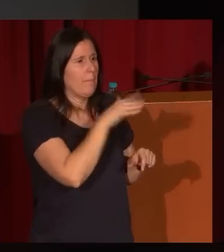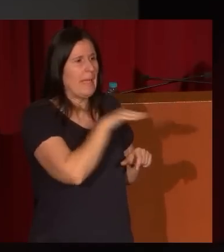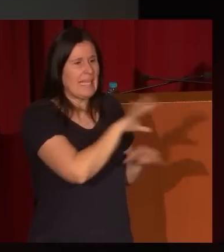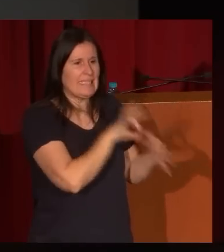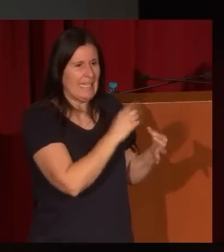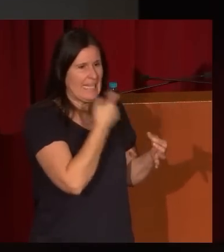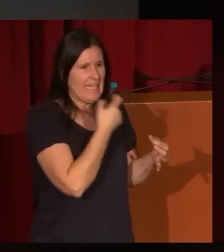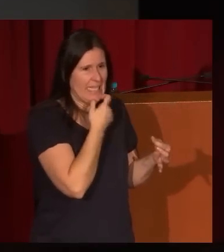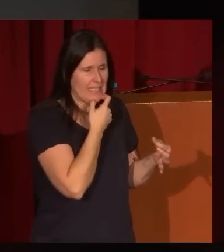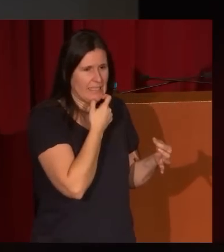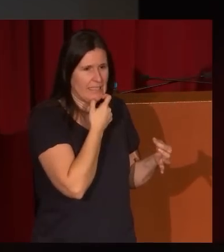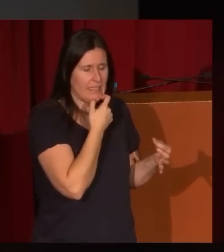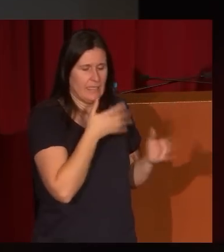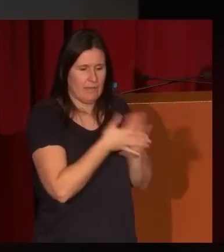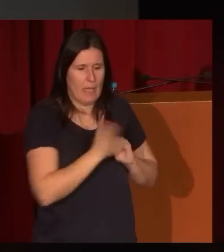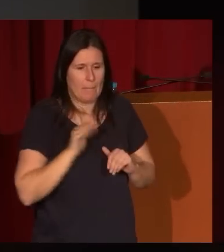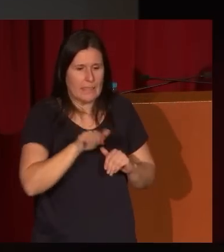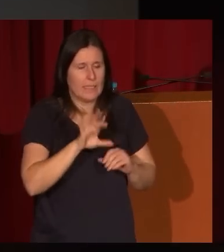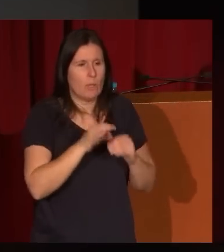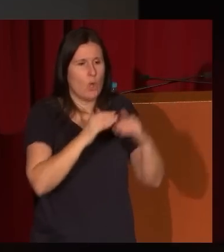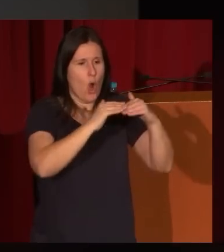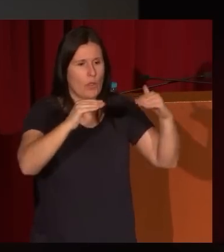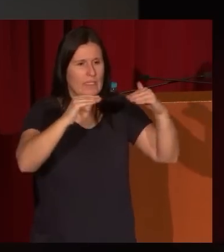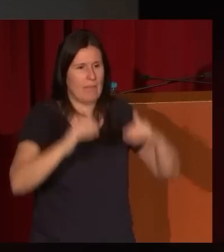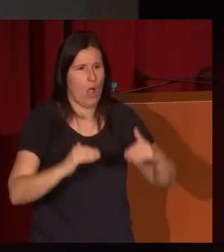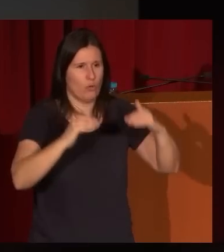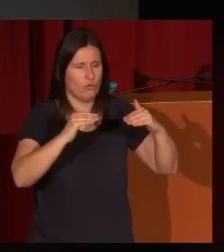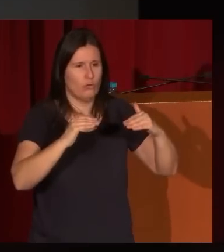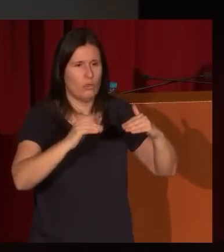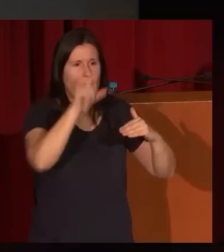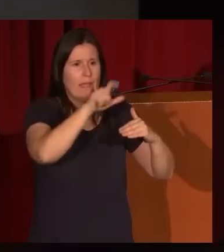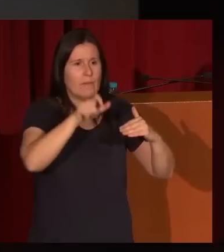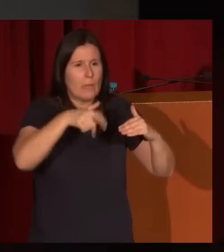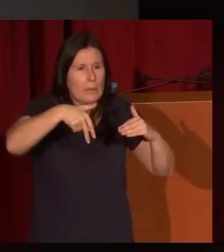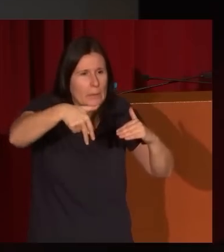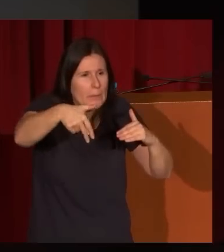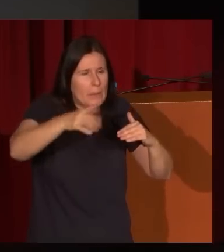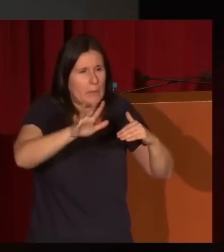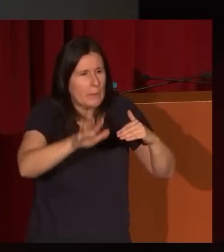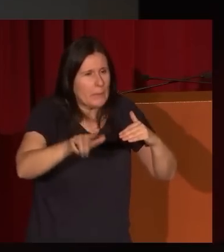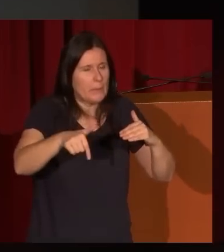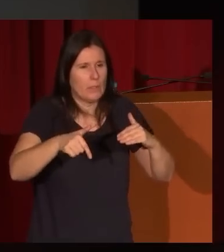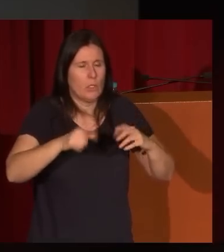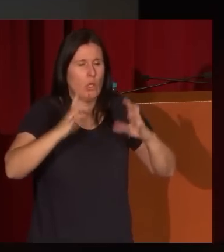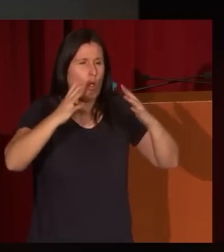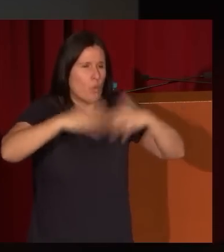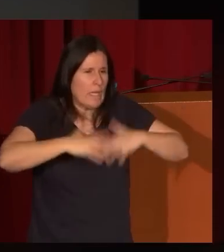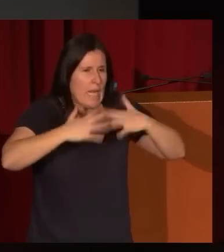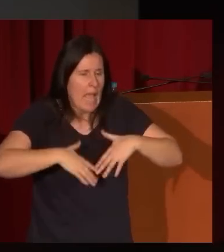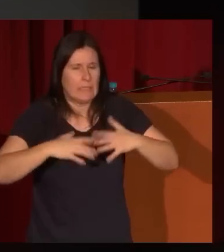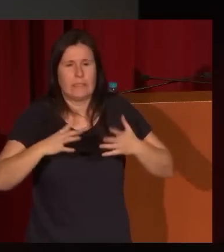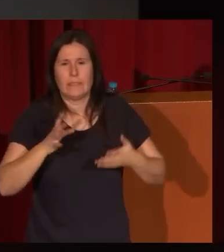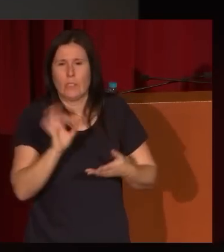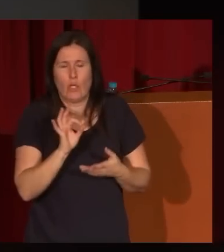decir paisajes con horizontes bajos con figuras titileantes en el fondo con ruinas con